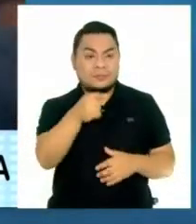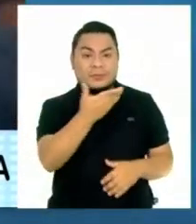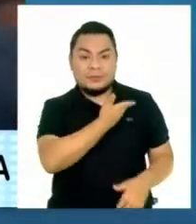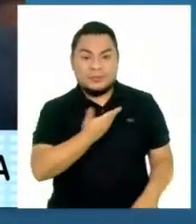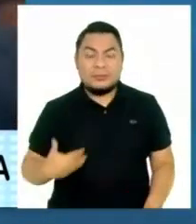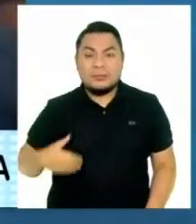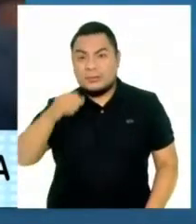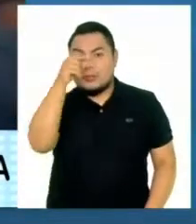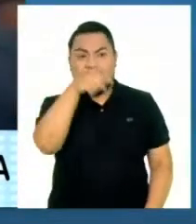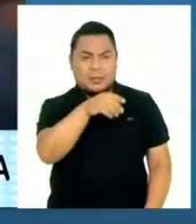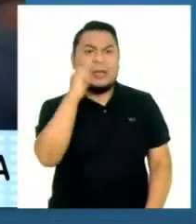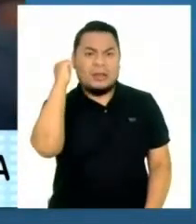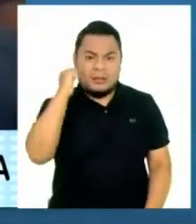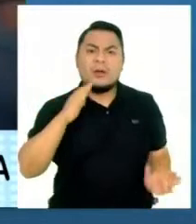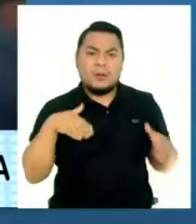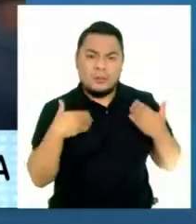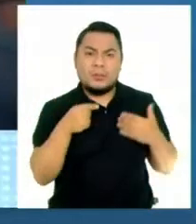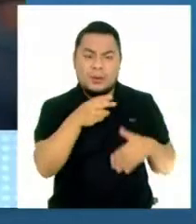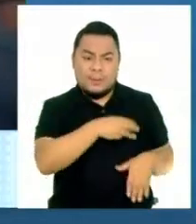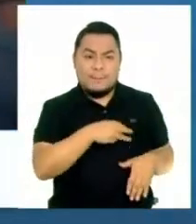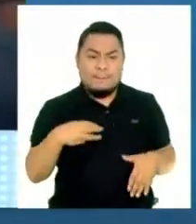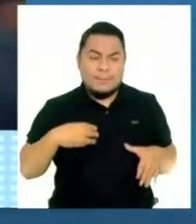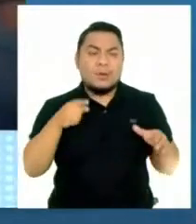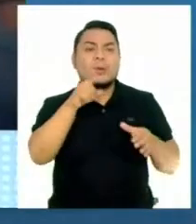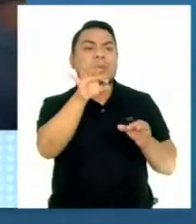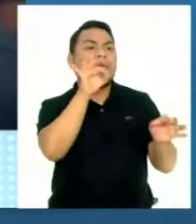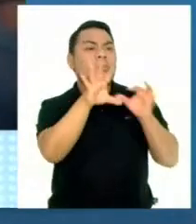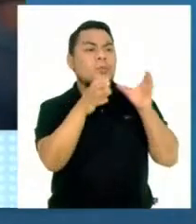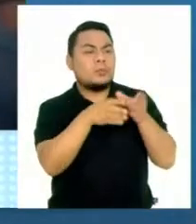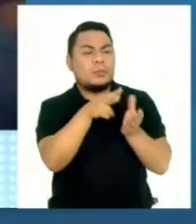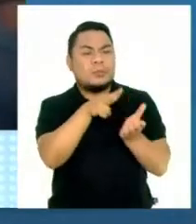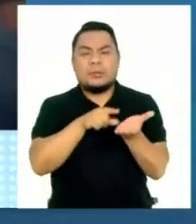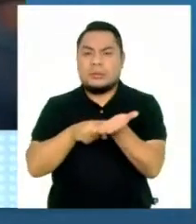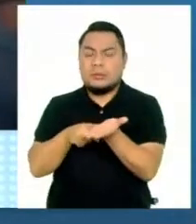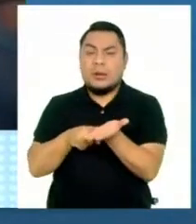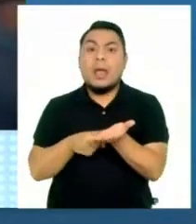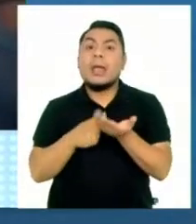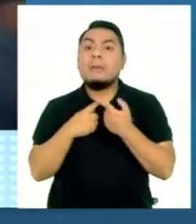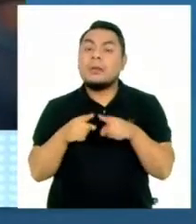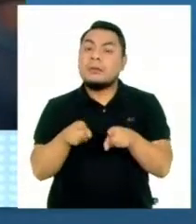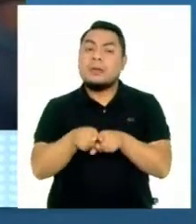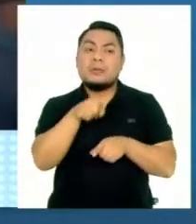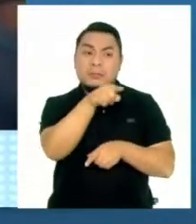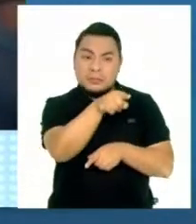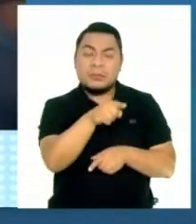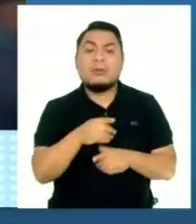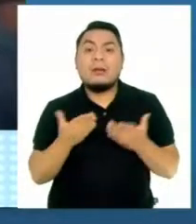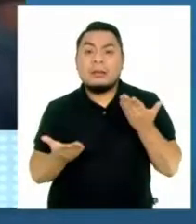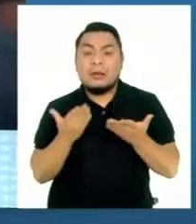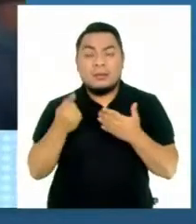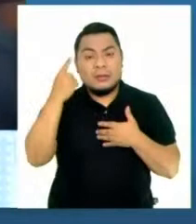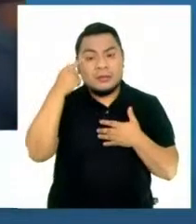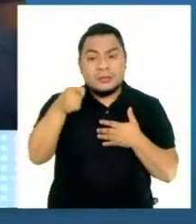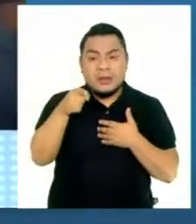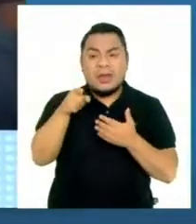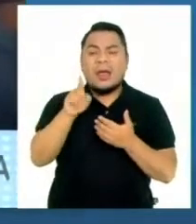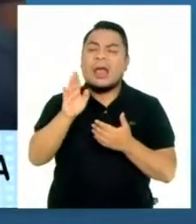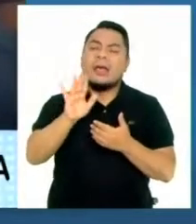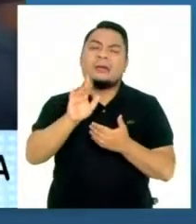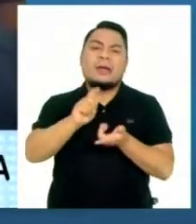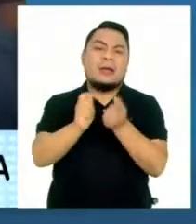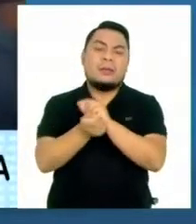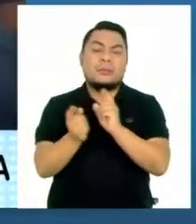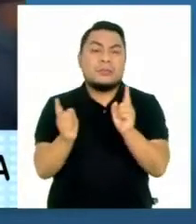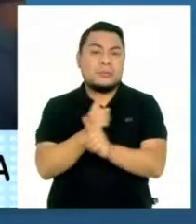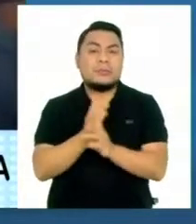nombrar a los ministros que considere su confianza, inclusive de que comuniquen con sus posturas